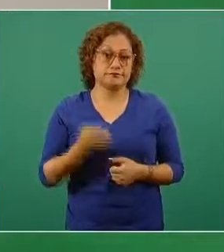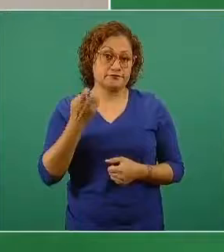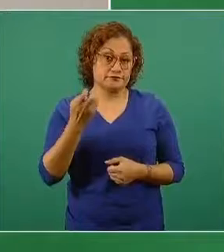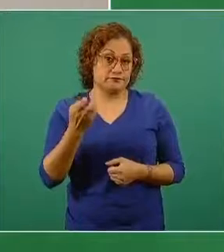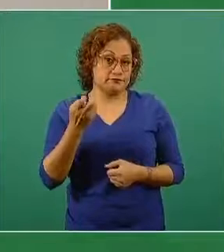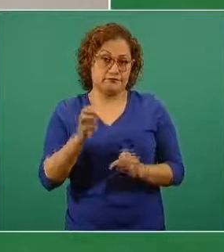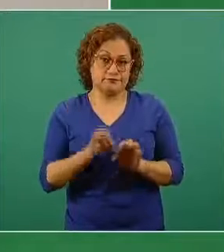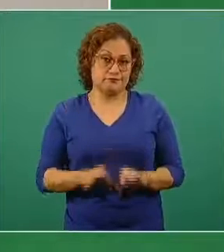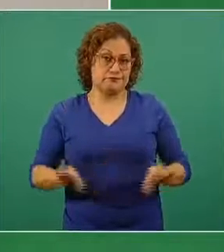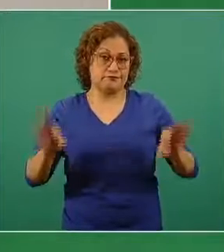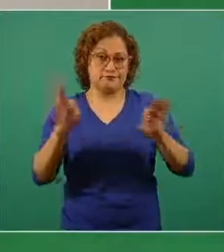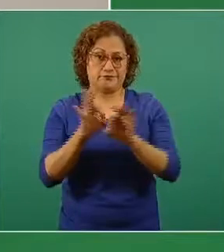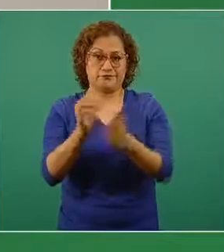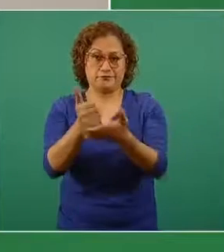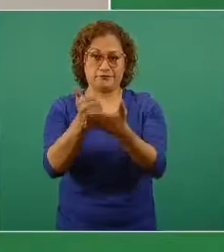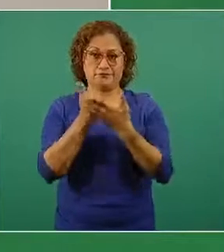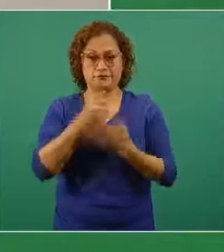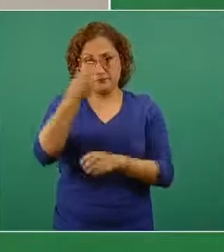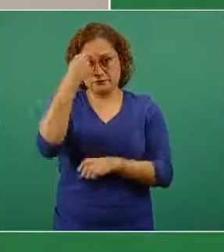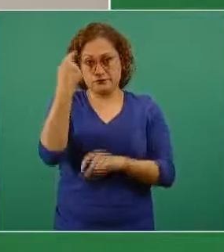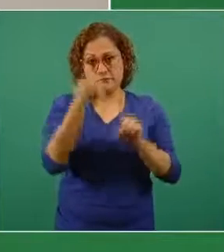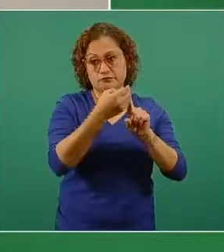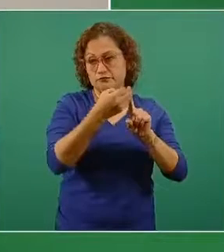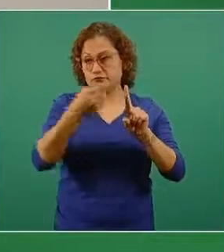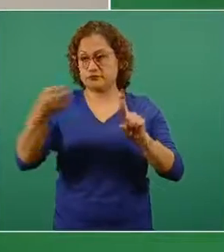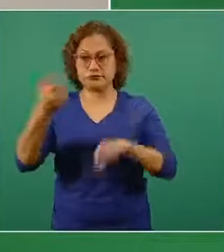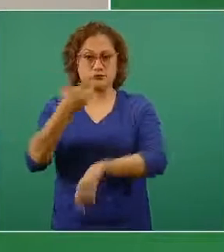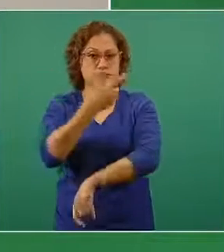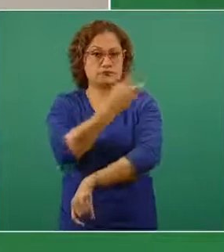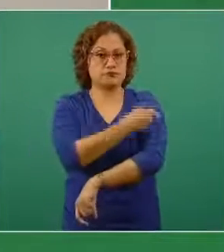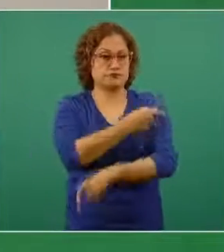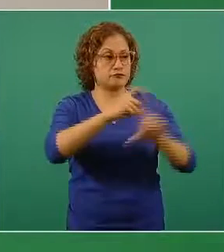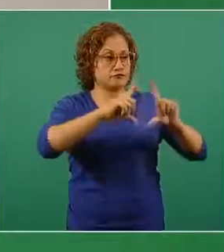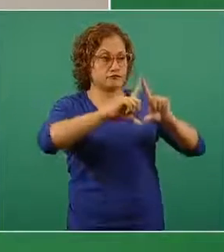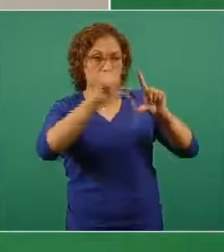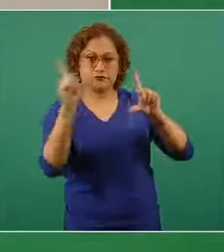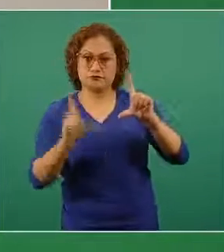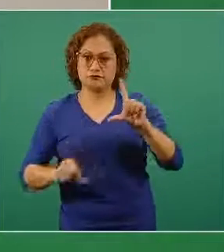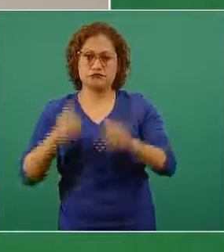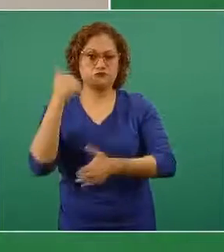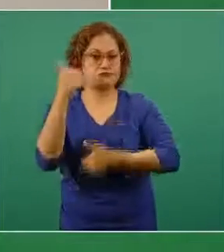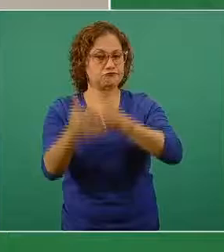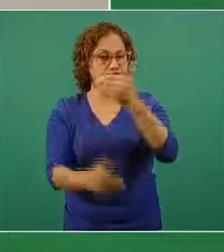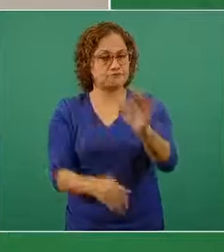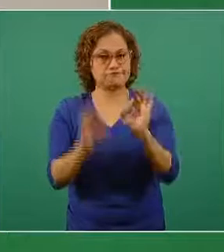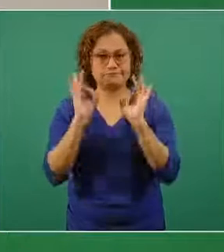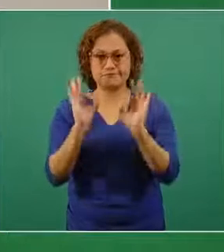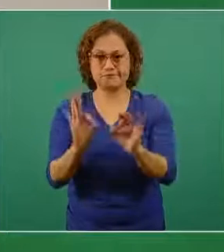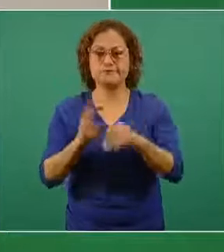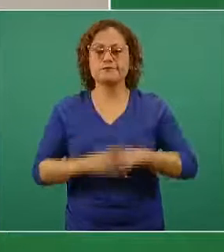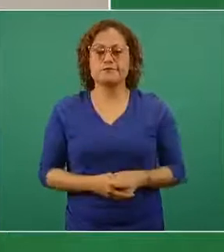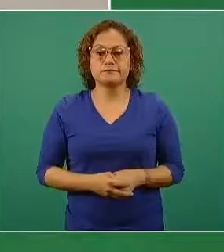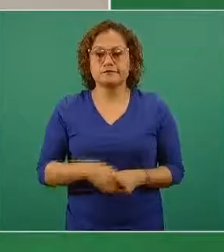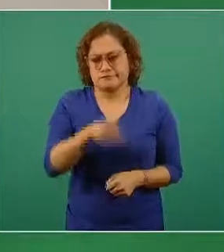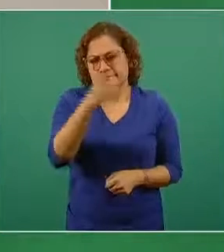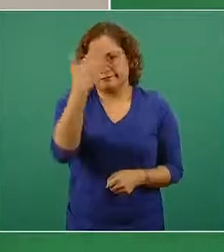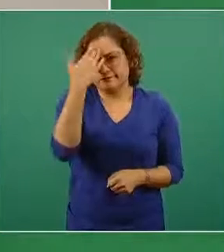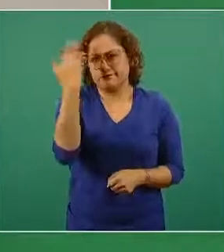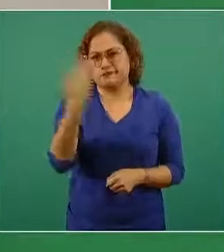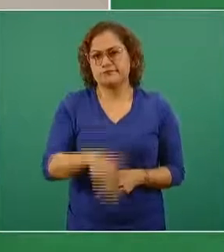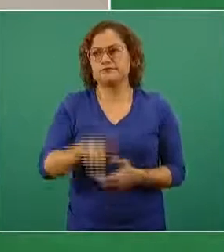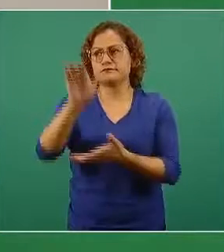esto ha permitido que la Estrategia Nacional de Vacunación tenga estos avances importantes en últimos días. Y, como sabemos, las vacunas continuarán